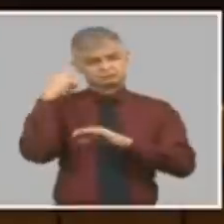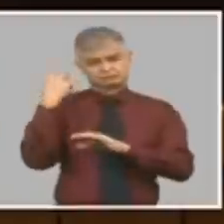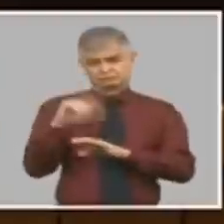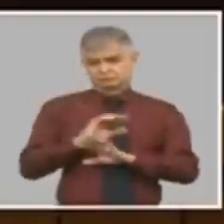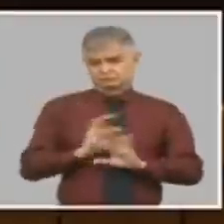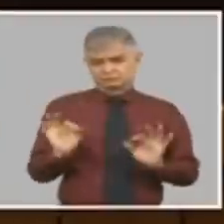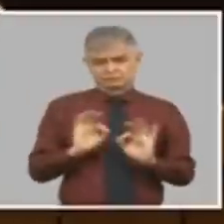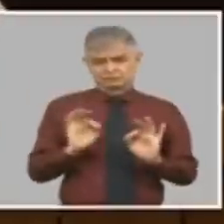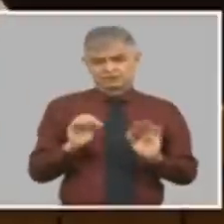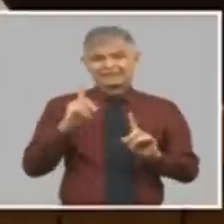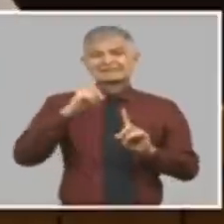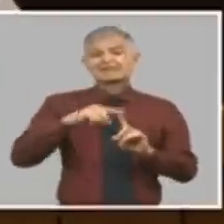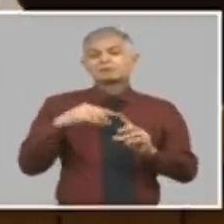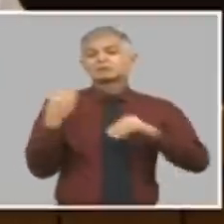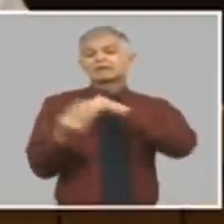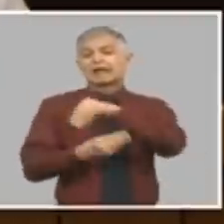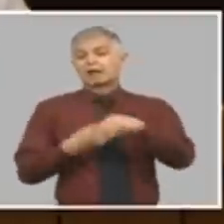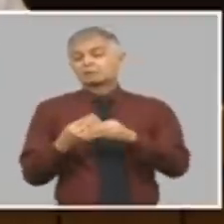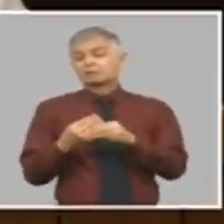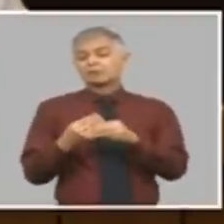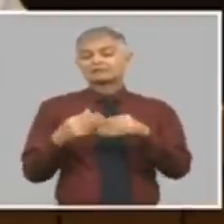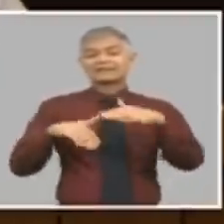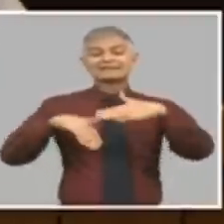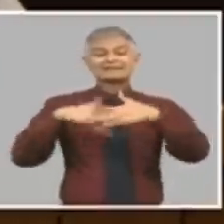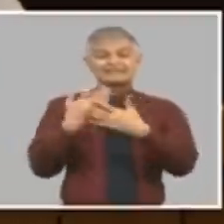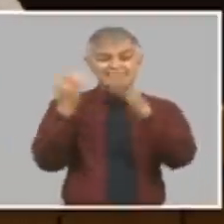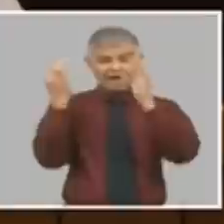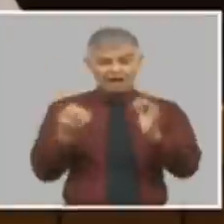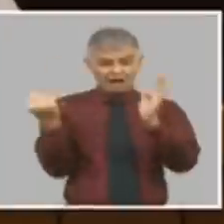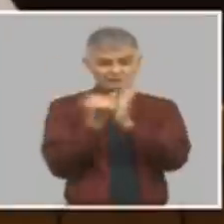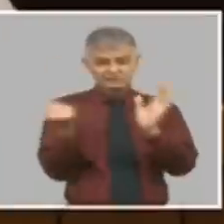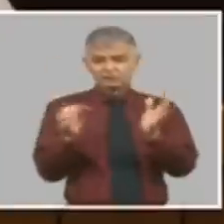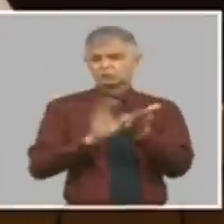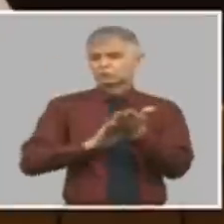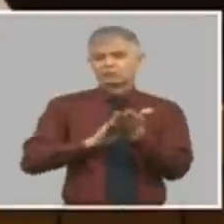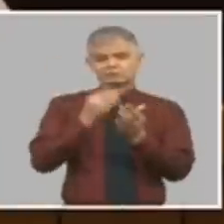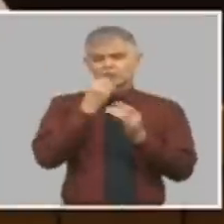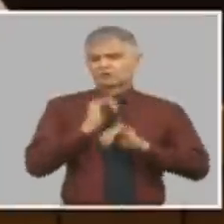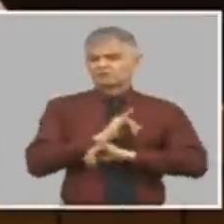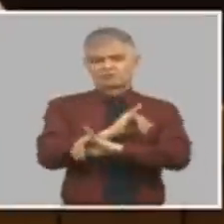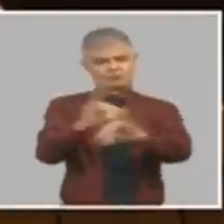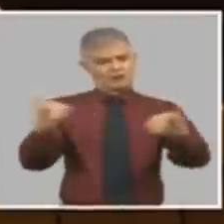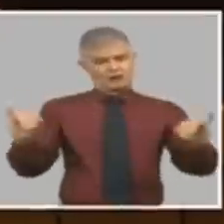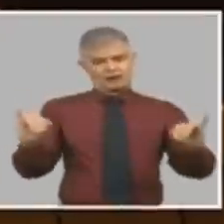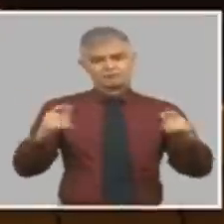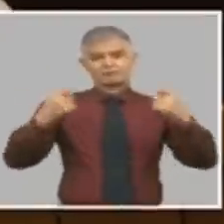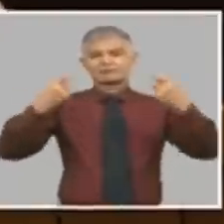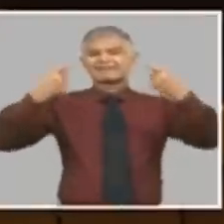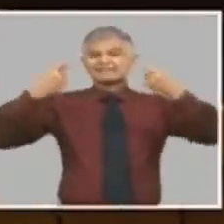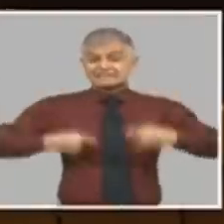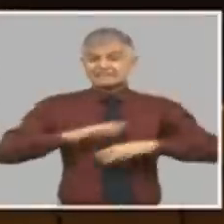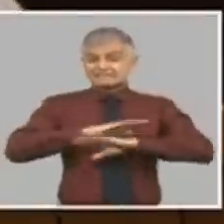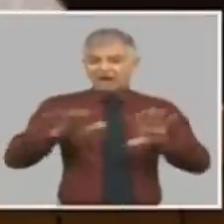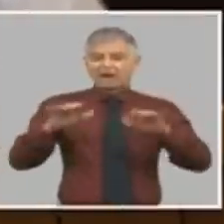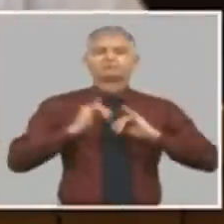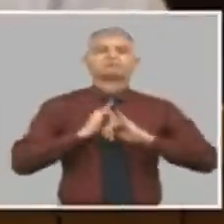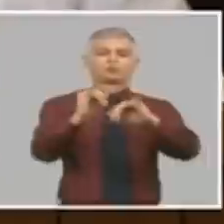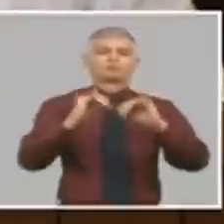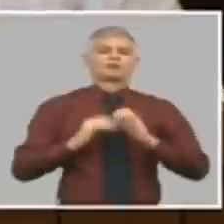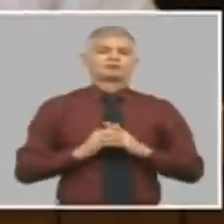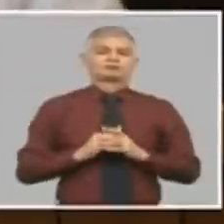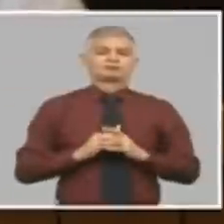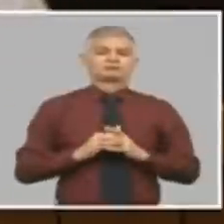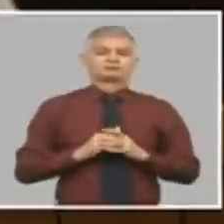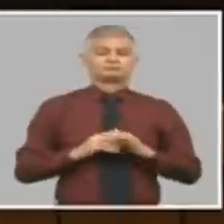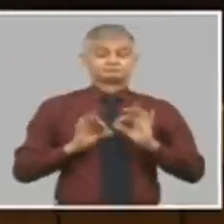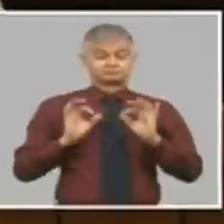cero no se hace público hasta el momento que se decida ahora si estamos mirando